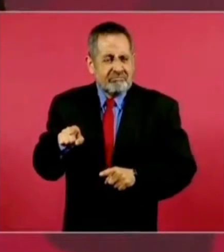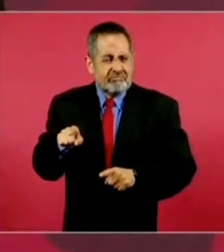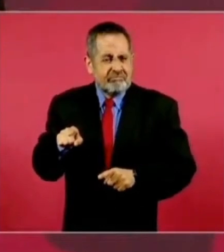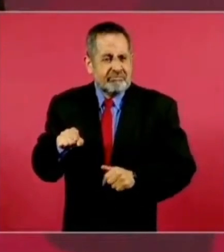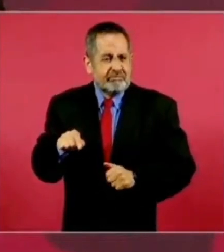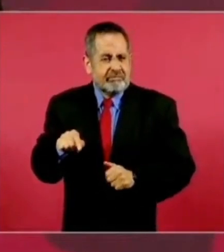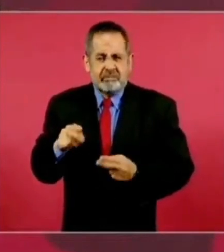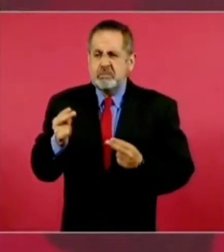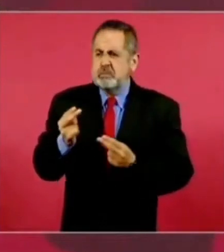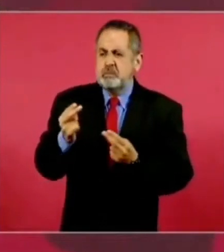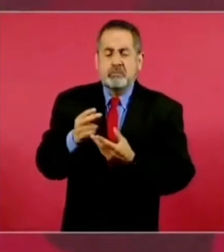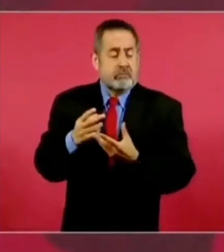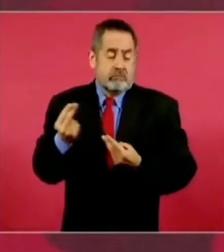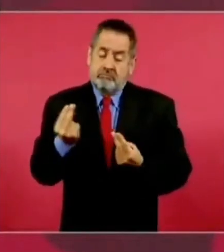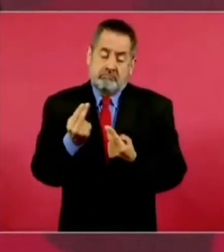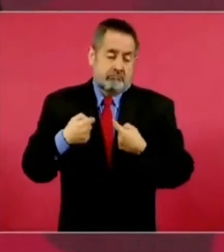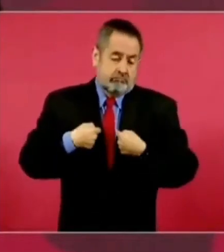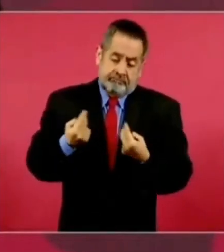sostienen eso.